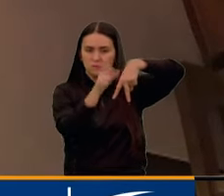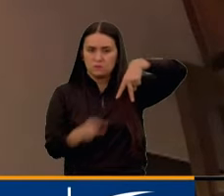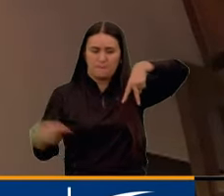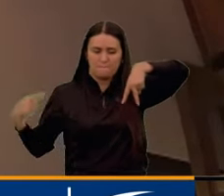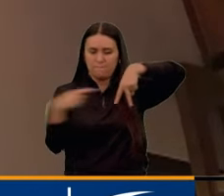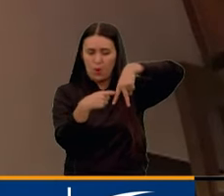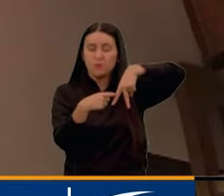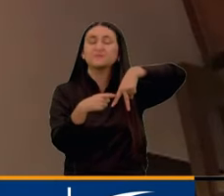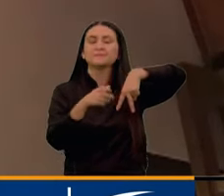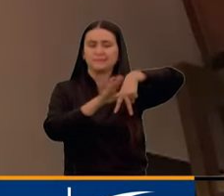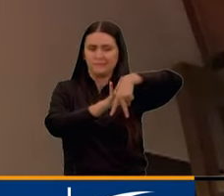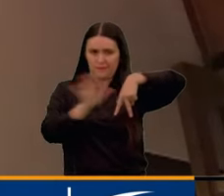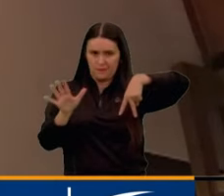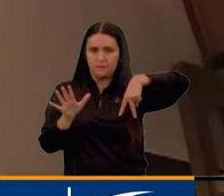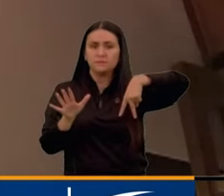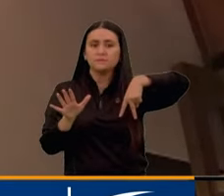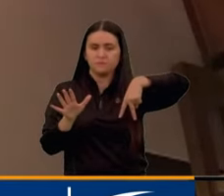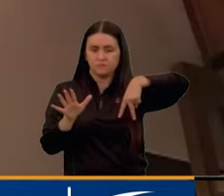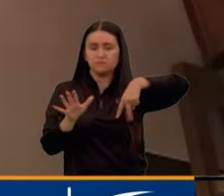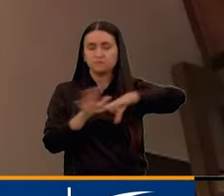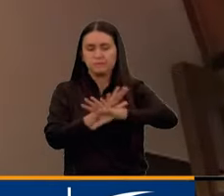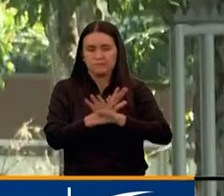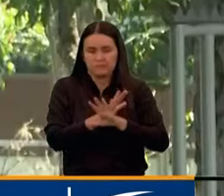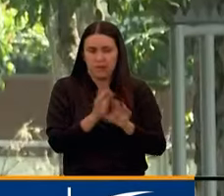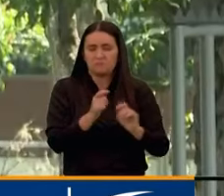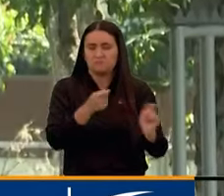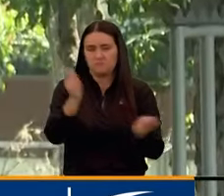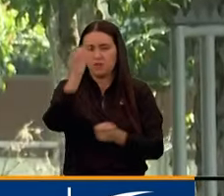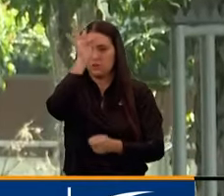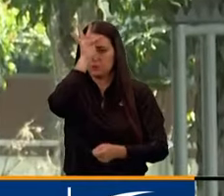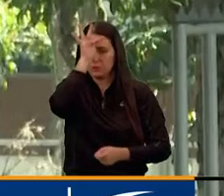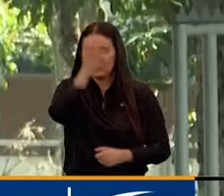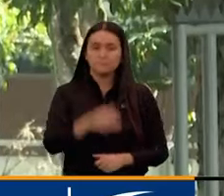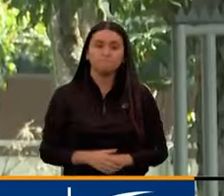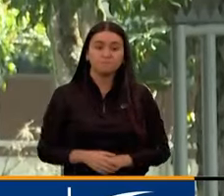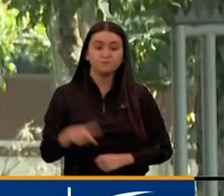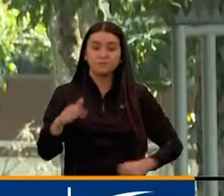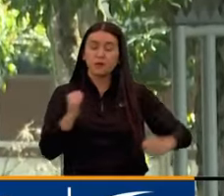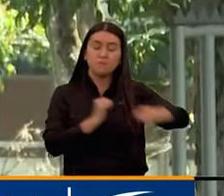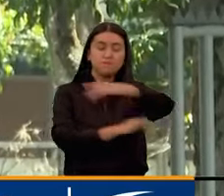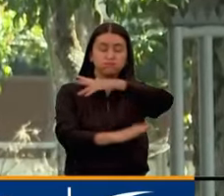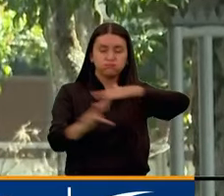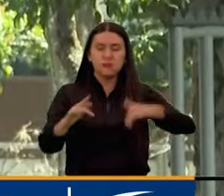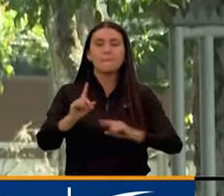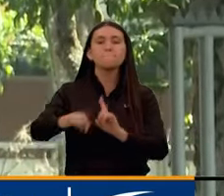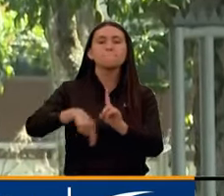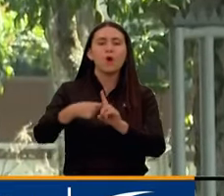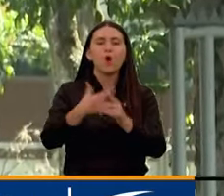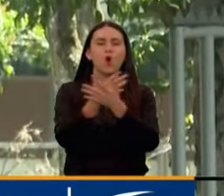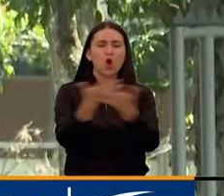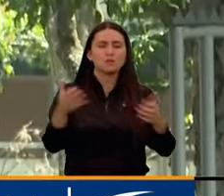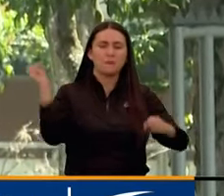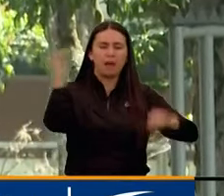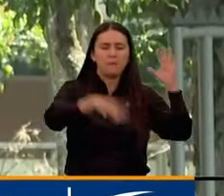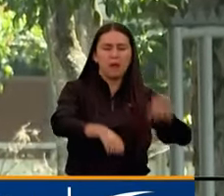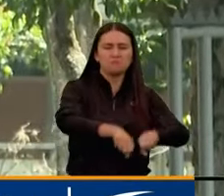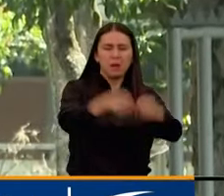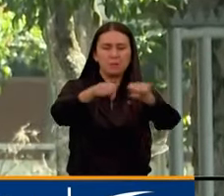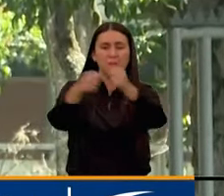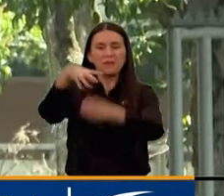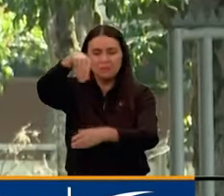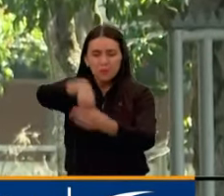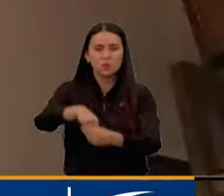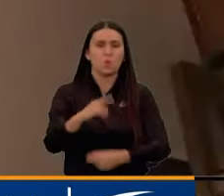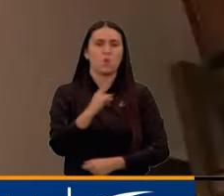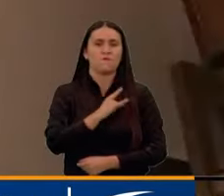fuego en una de sus extremidades. En los disturbios también fueron vandalizados varios espacios de la universidad.